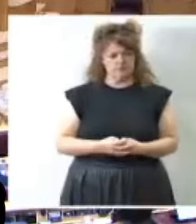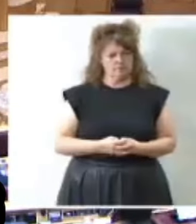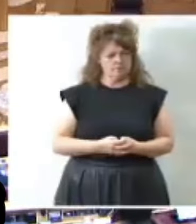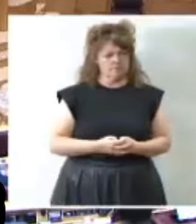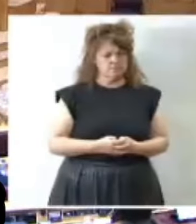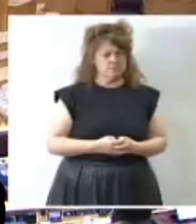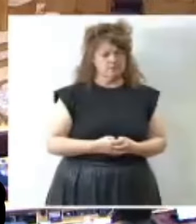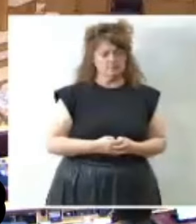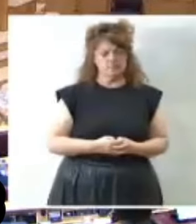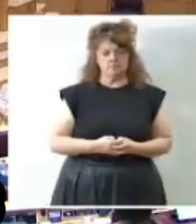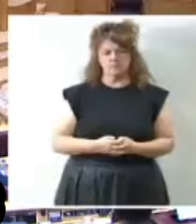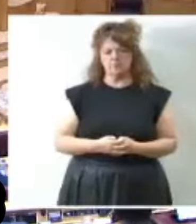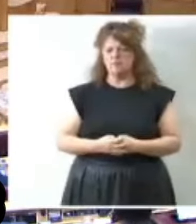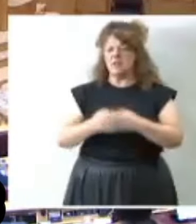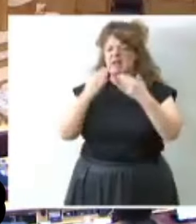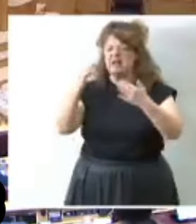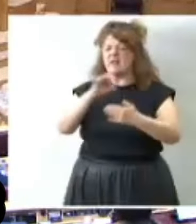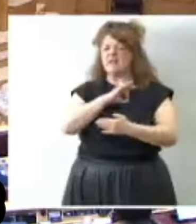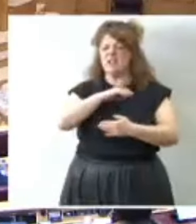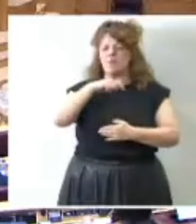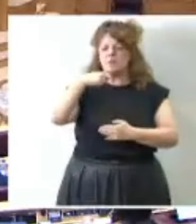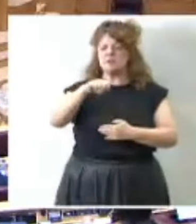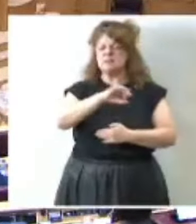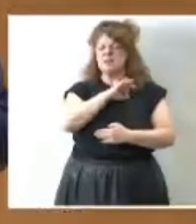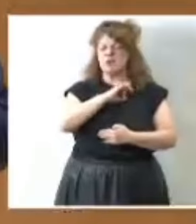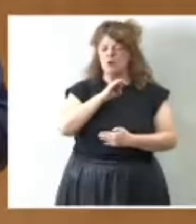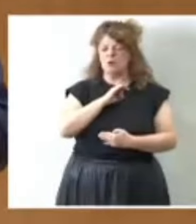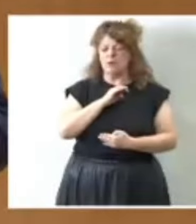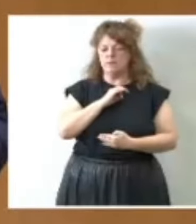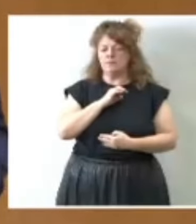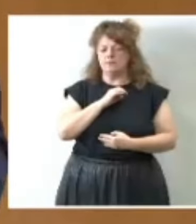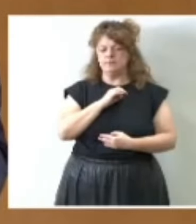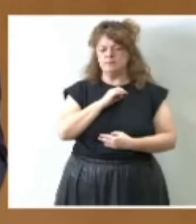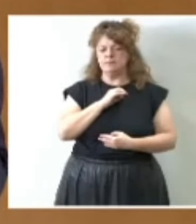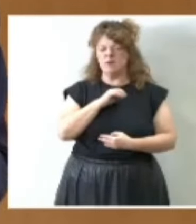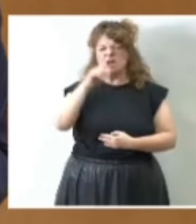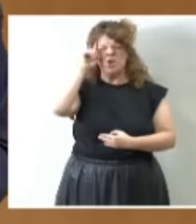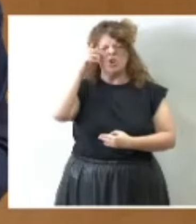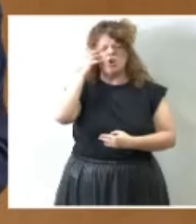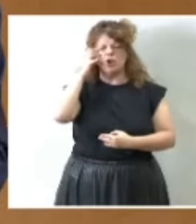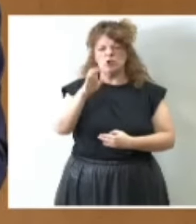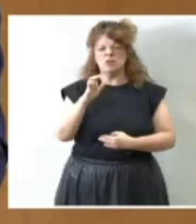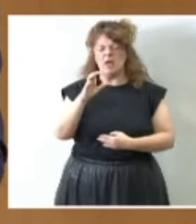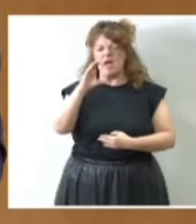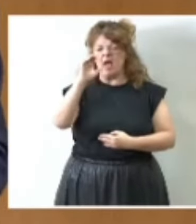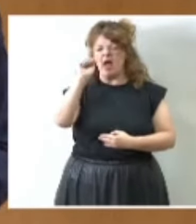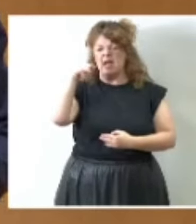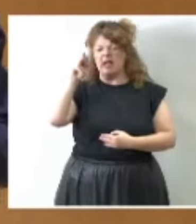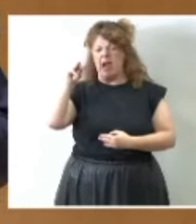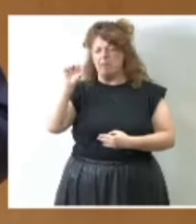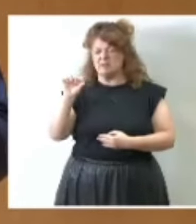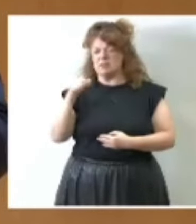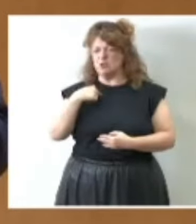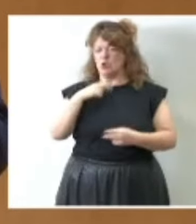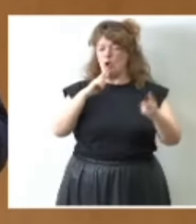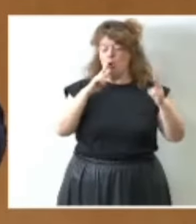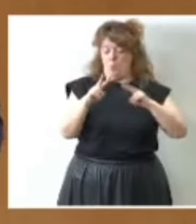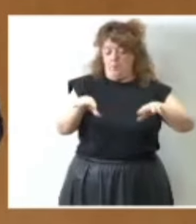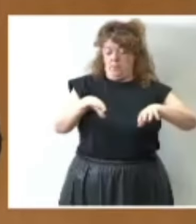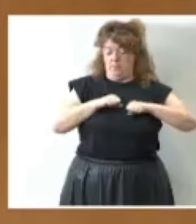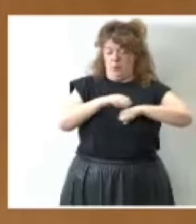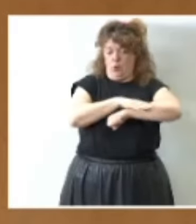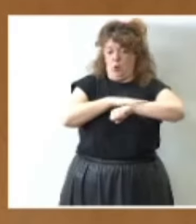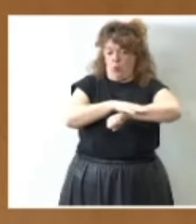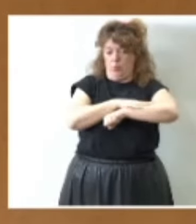Muchas gracias señor Presidente y señorías no se extrañe señor Camps de que sea yo quien responda en nombre del Gobierno a esta